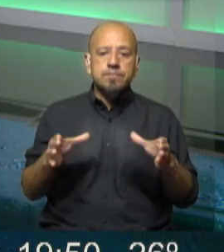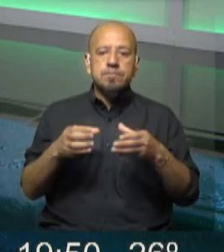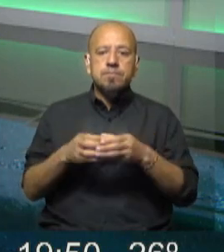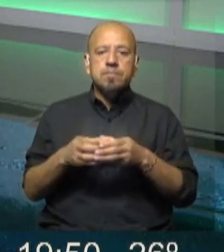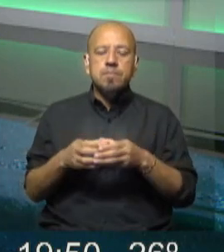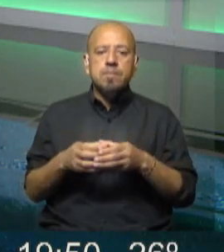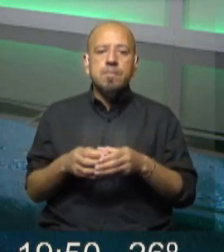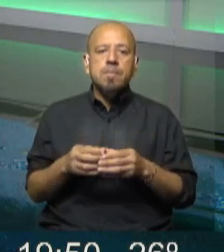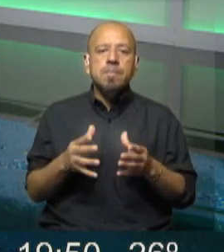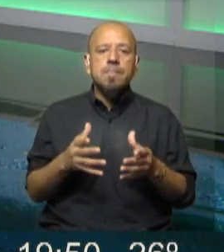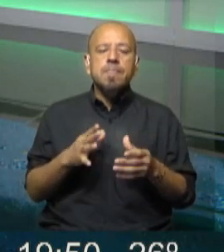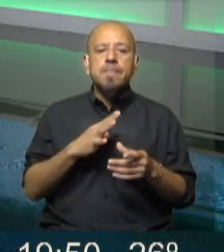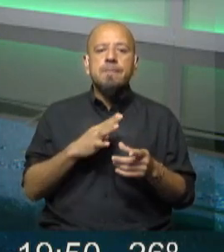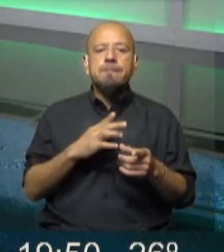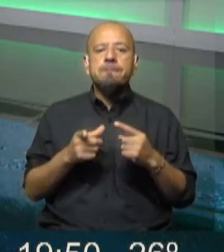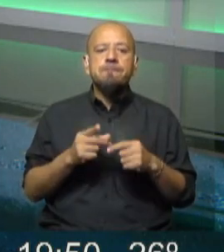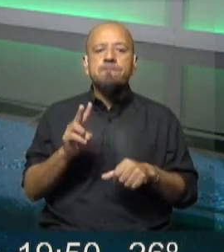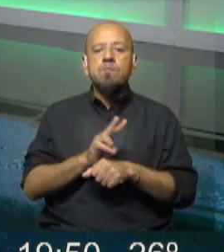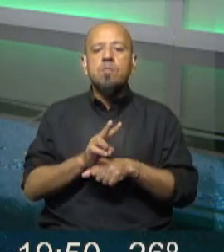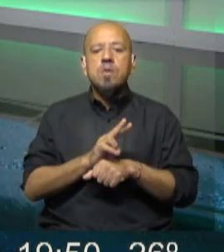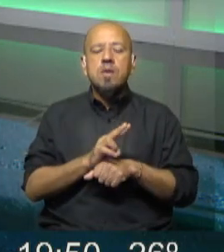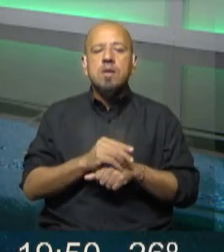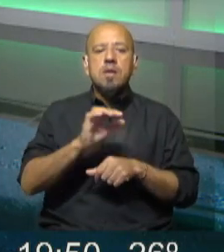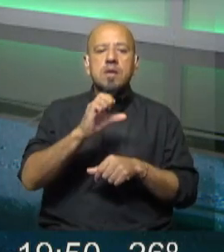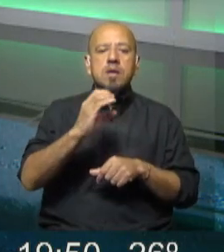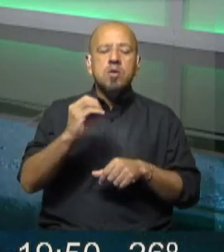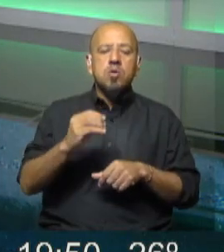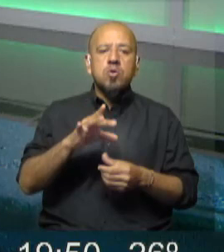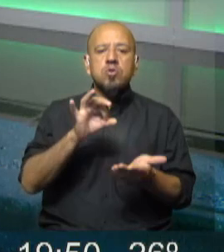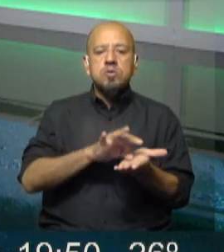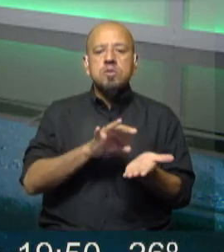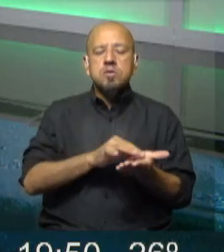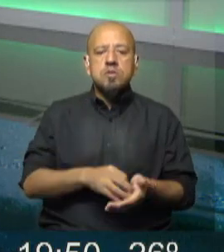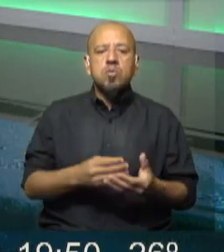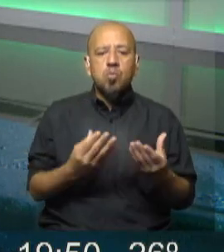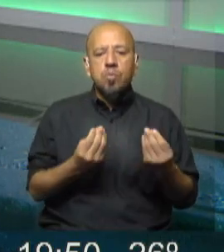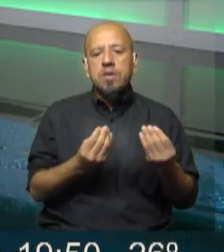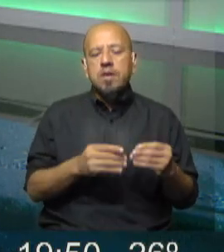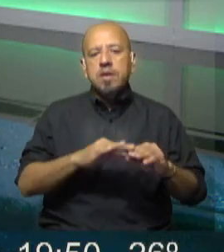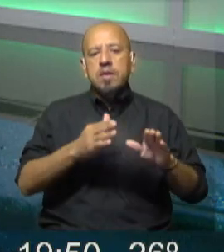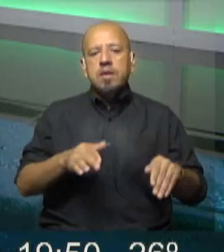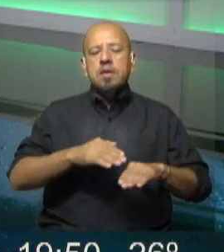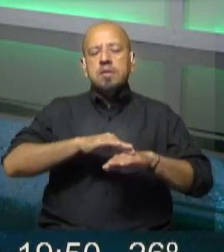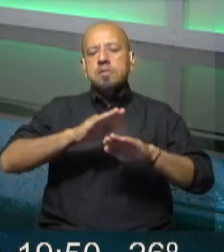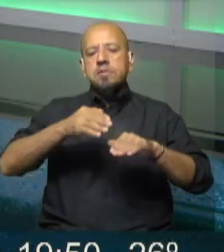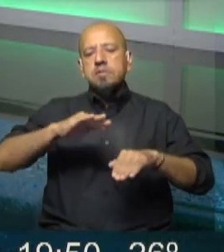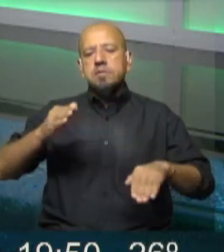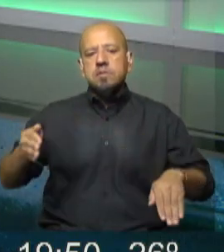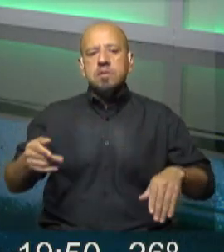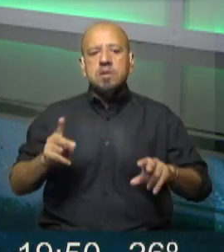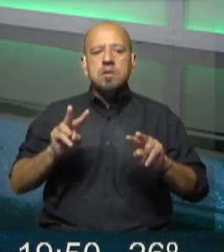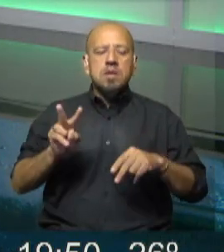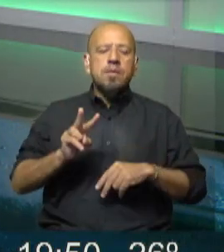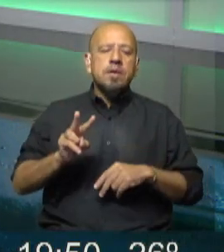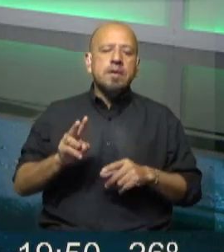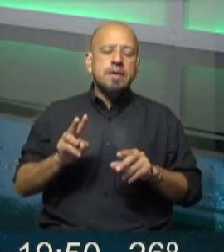decíamos, y implica proteger los ecosistemas asociados, ¿no?, los humedales, los bancos de arena, la vegetación,